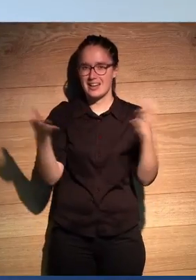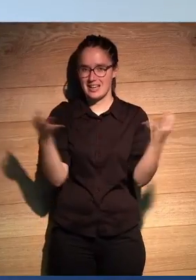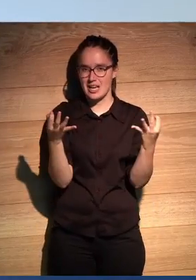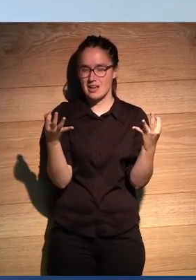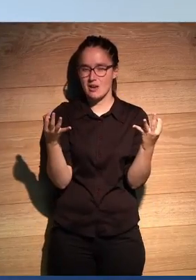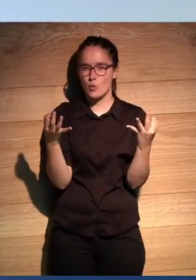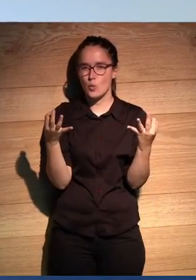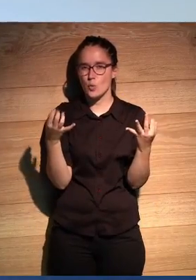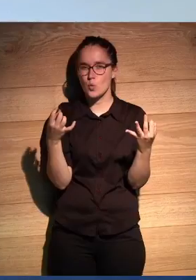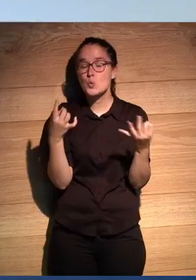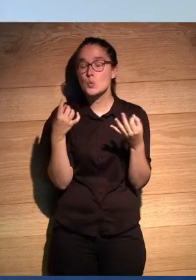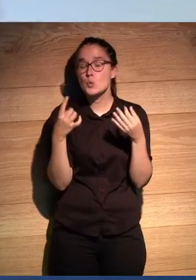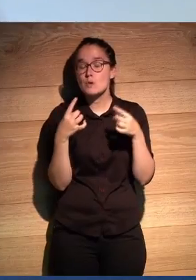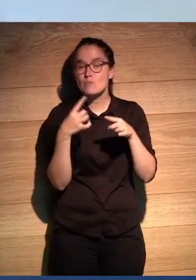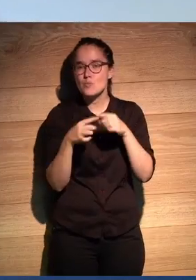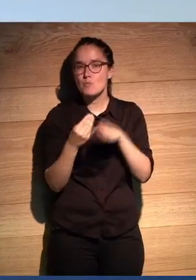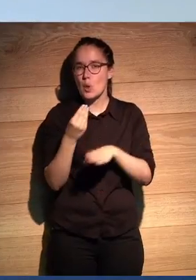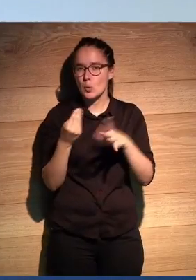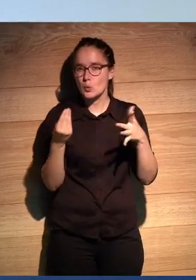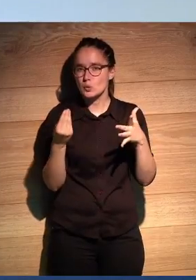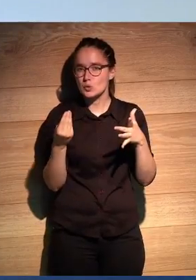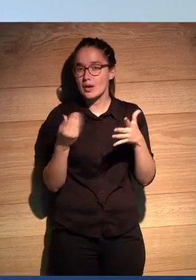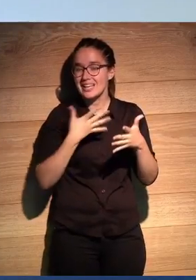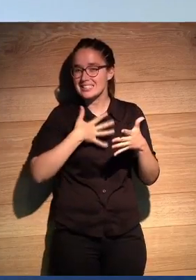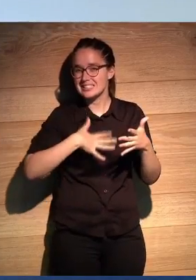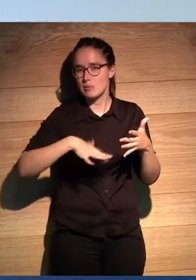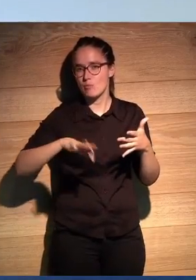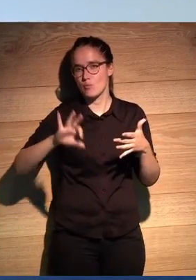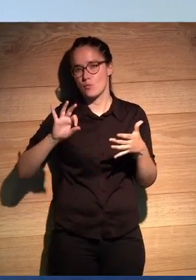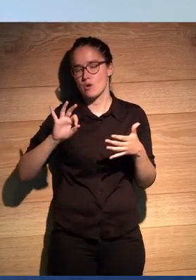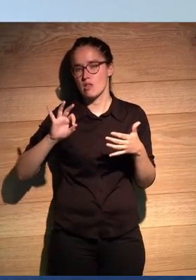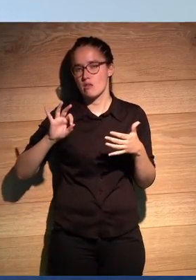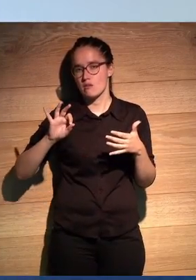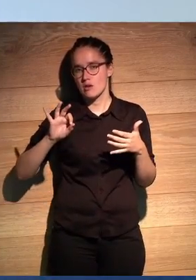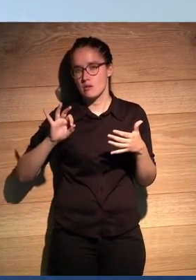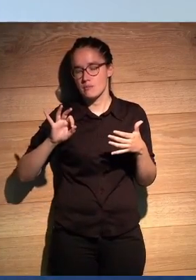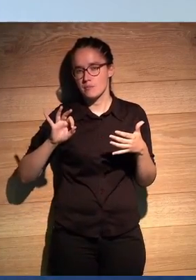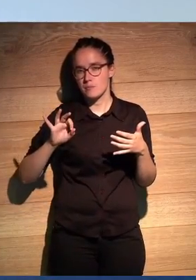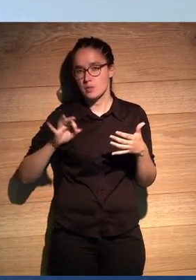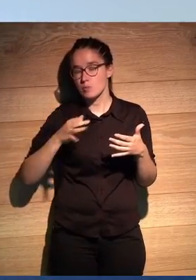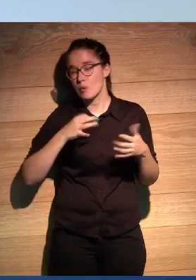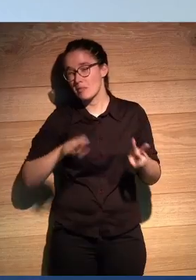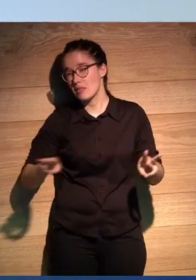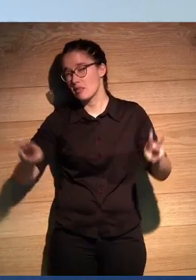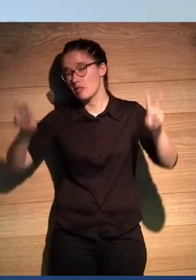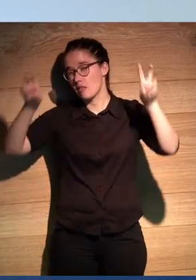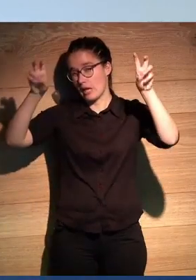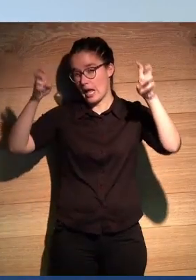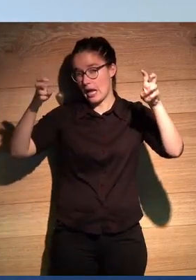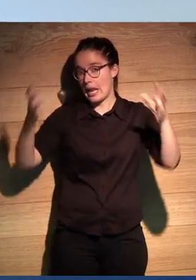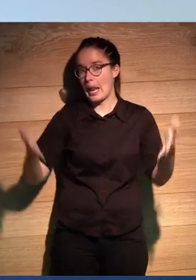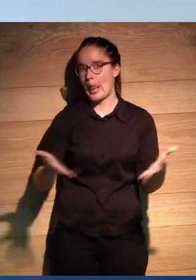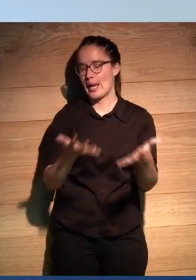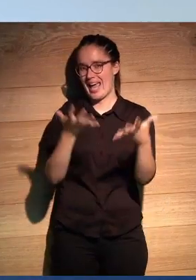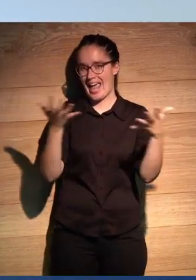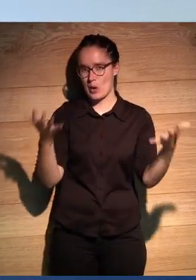producto que pudiera ser entre comillas ligero, es decir,